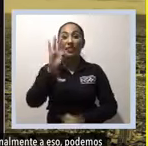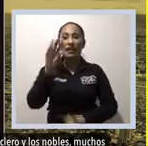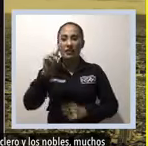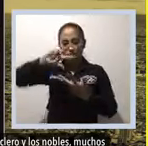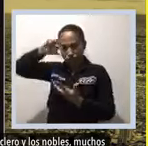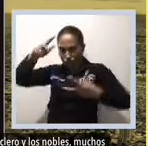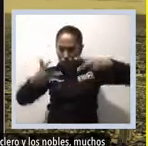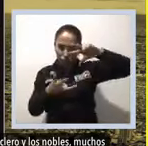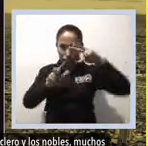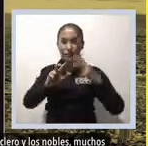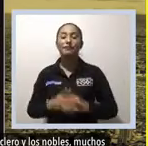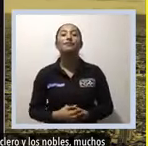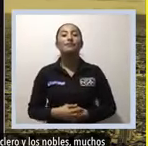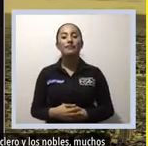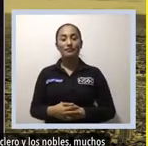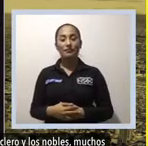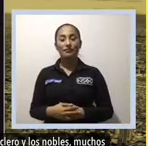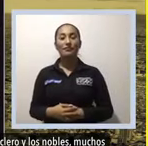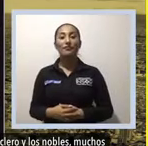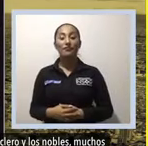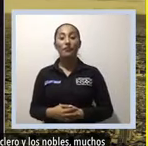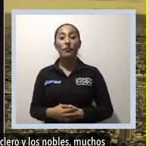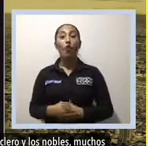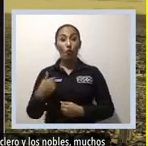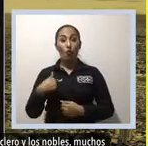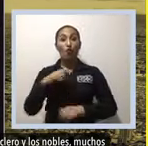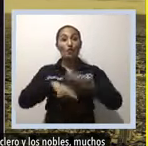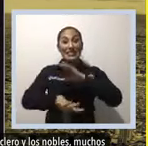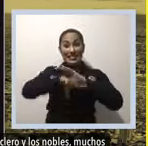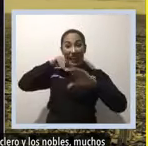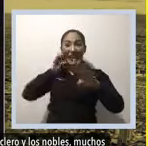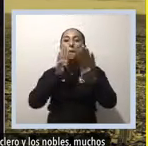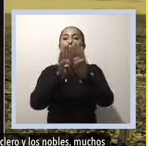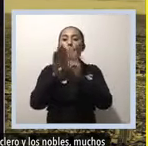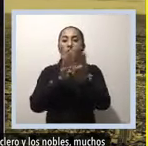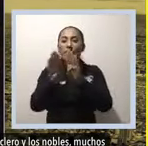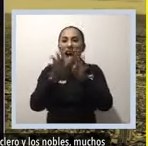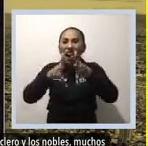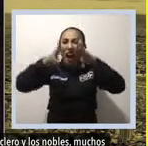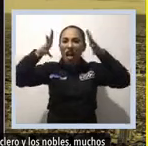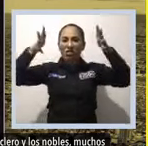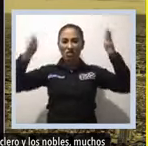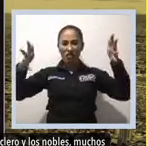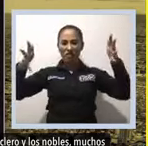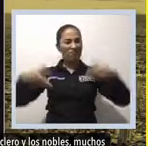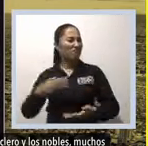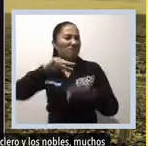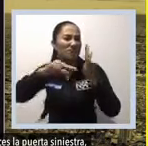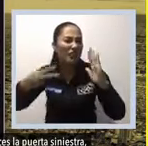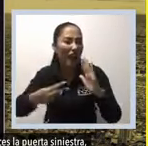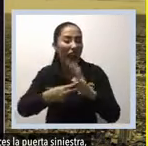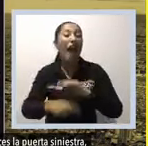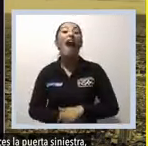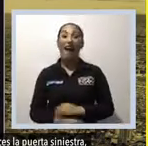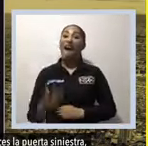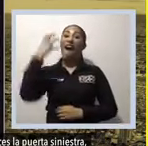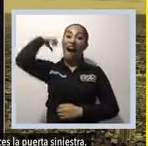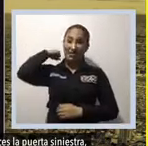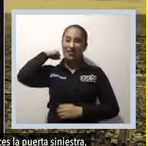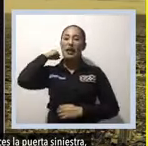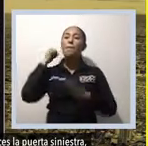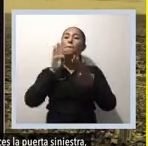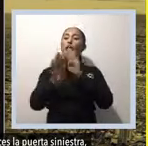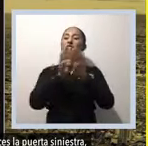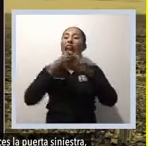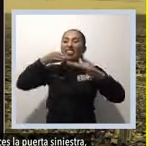grande corresponde a la puerta donde entraban el clero y los nobles. Muchos de ellos entraban a caballo. La puerta izquierda,